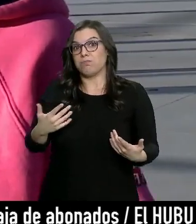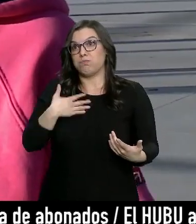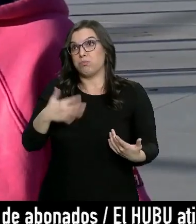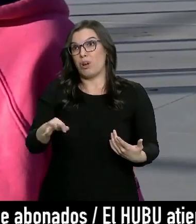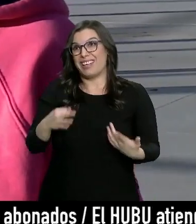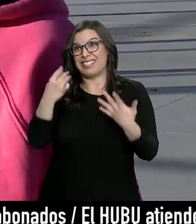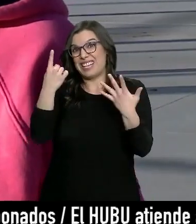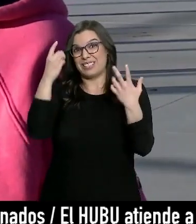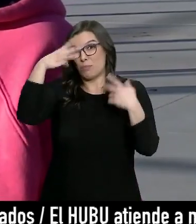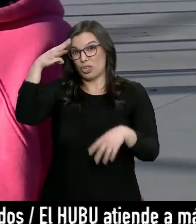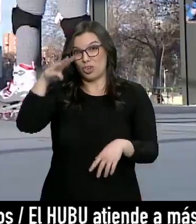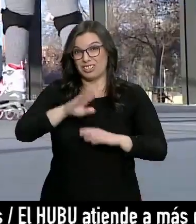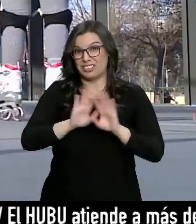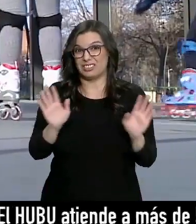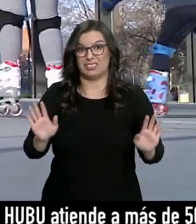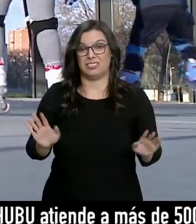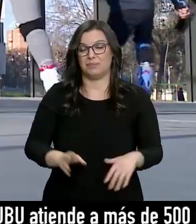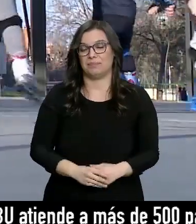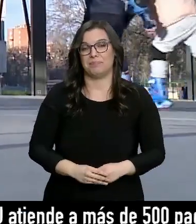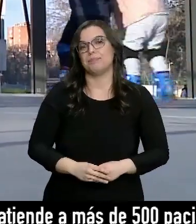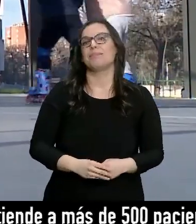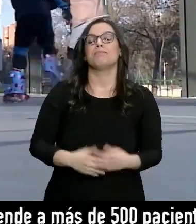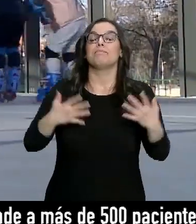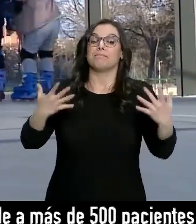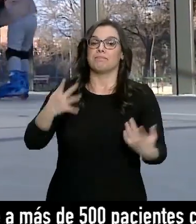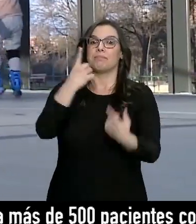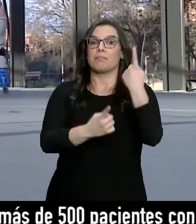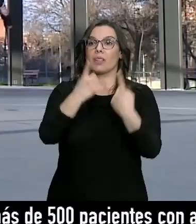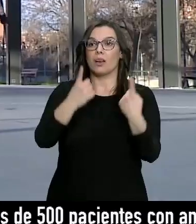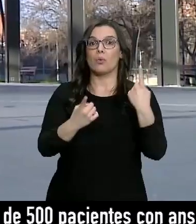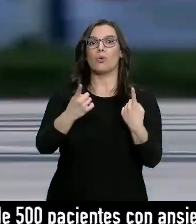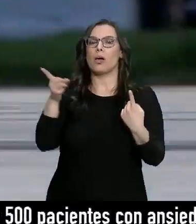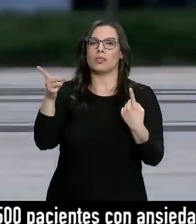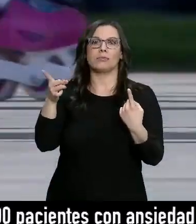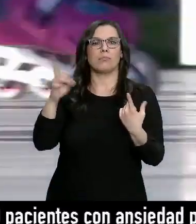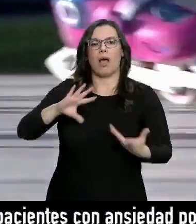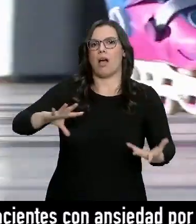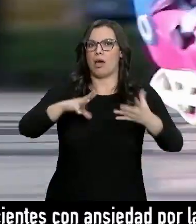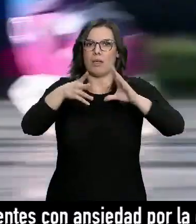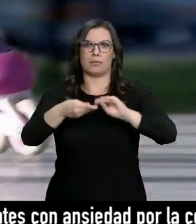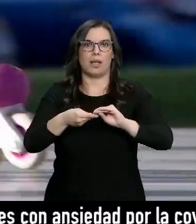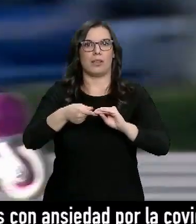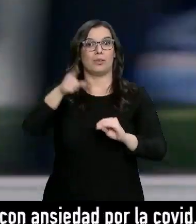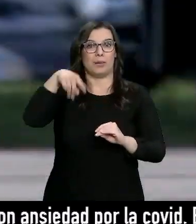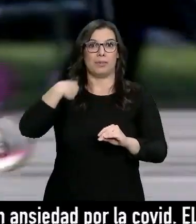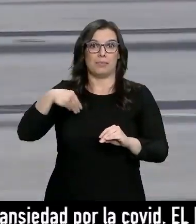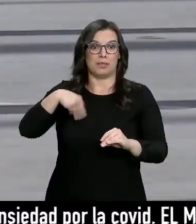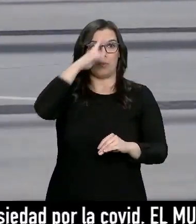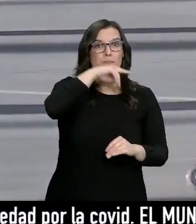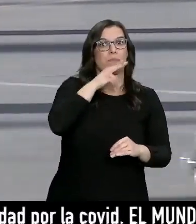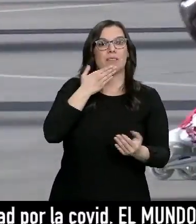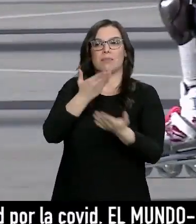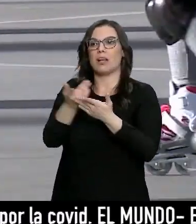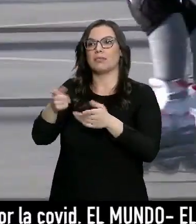a seis monitores. Por eso algunas como la de Marta se han reinventado en parte a petición de los padres. En parte